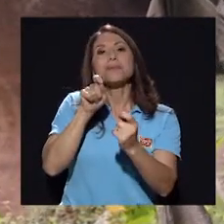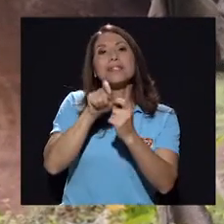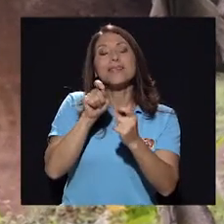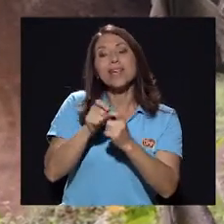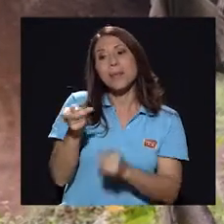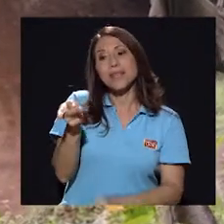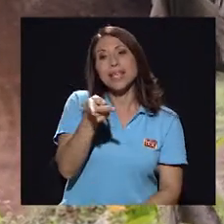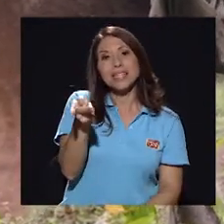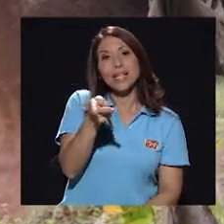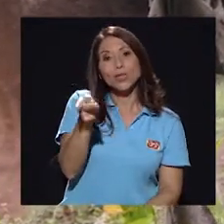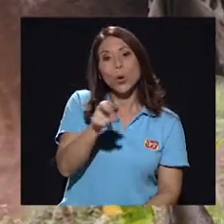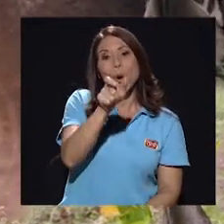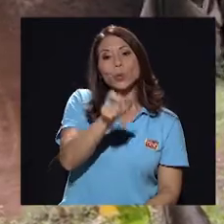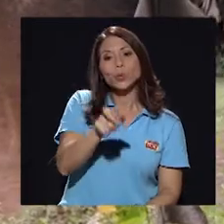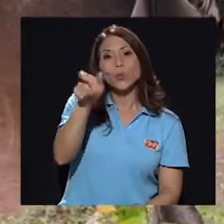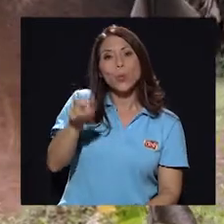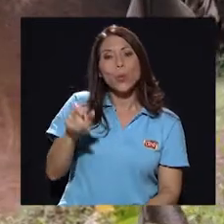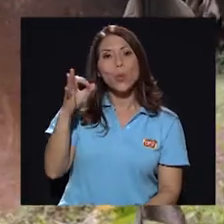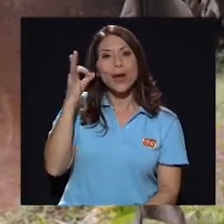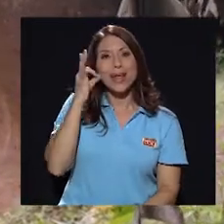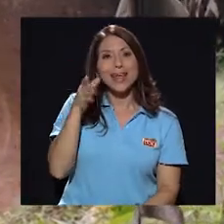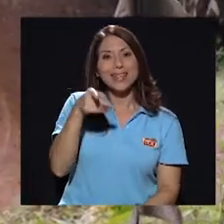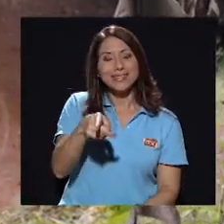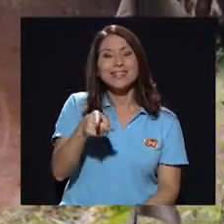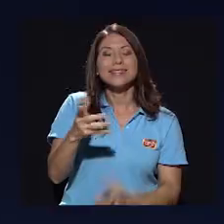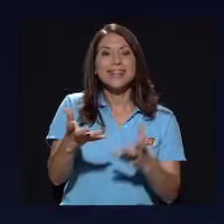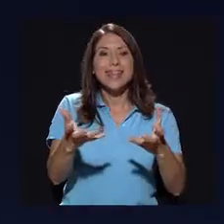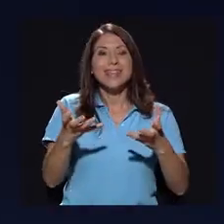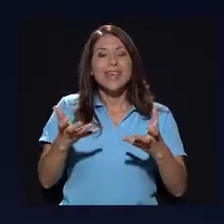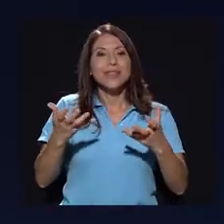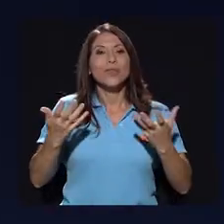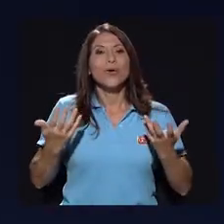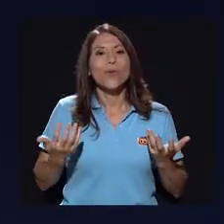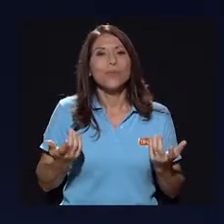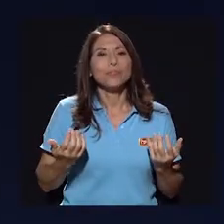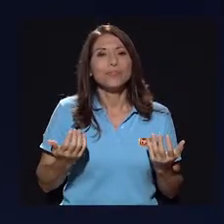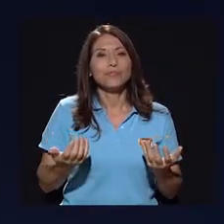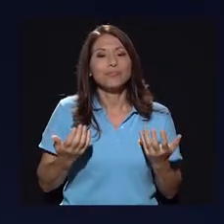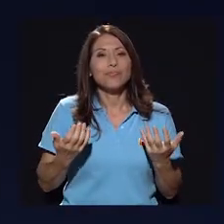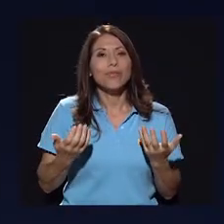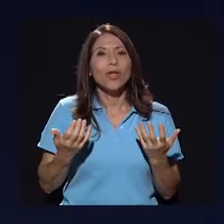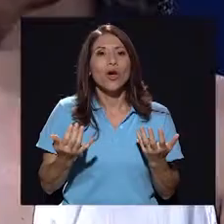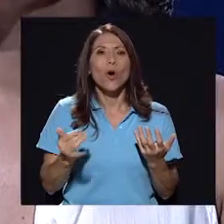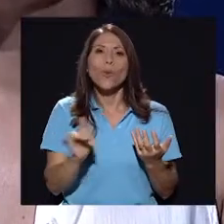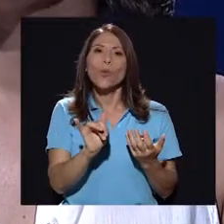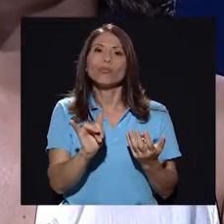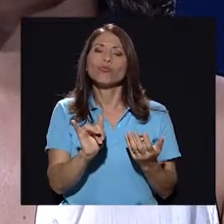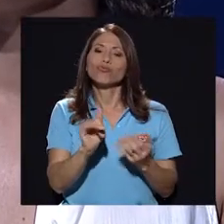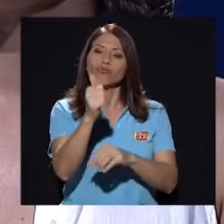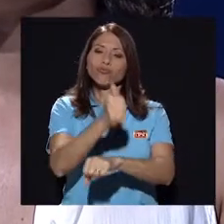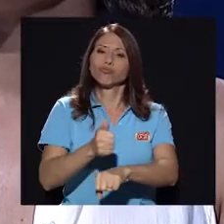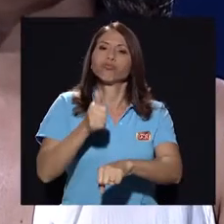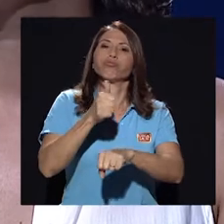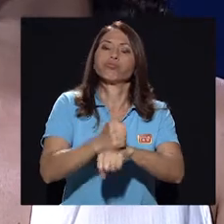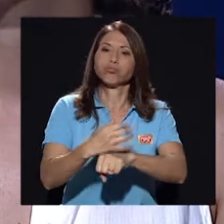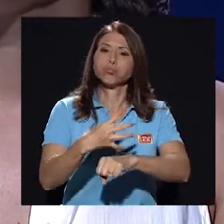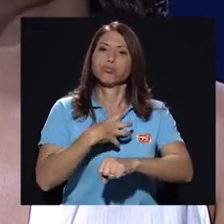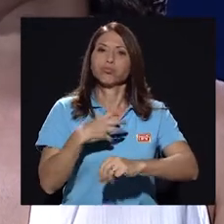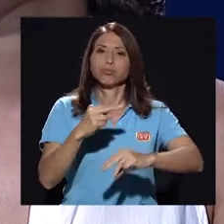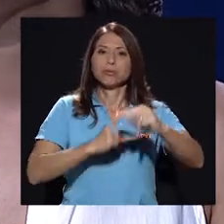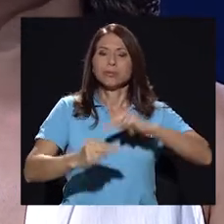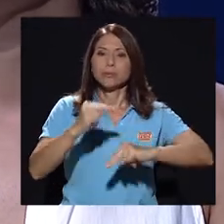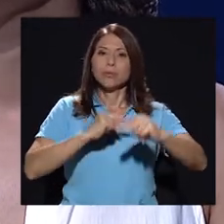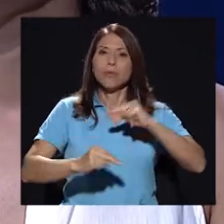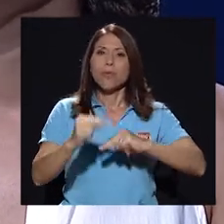y específicamente estas dos mujeres, ¿verdad?, queriendo ponerse su propio negocio,